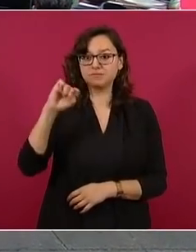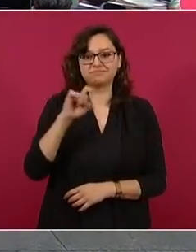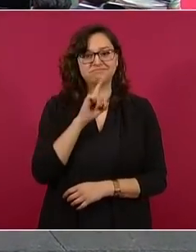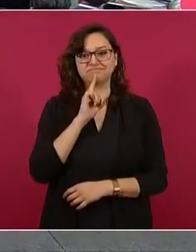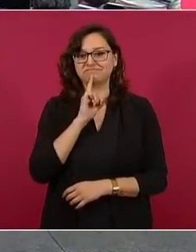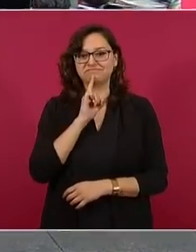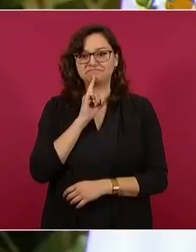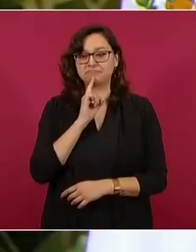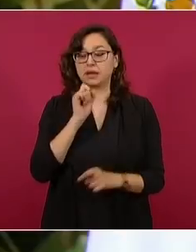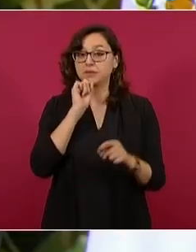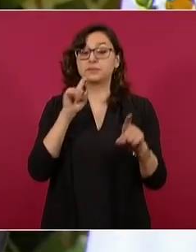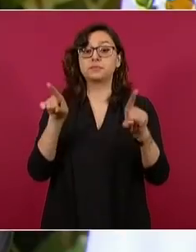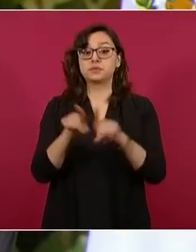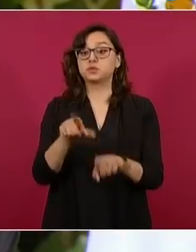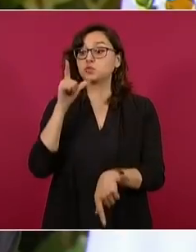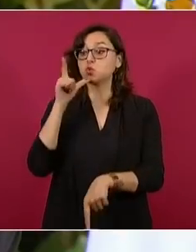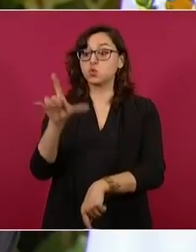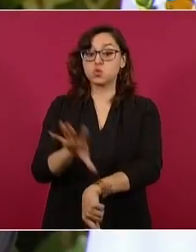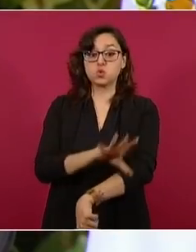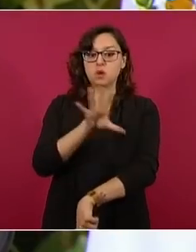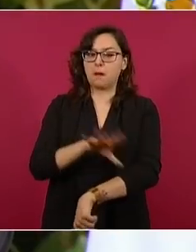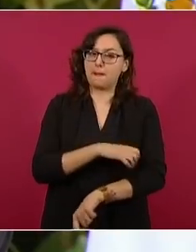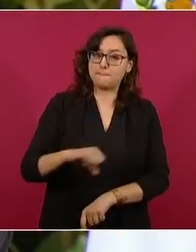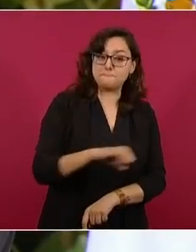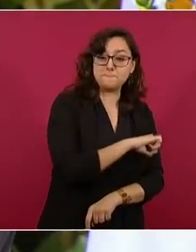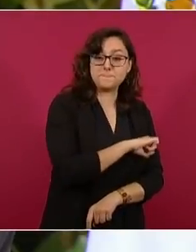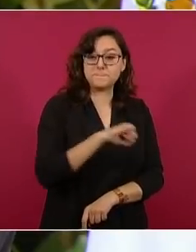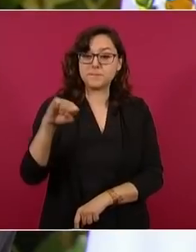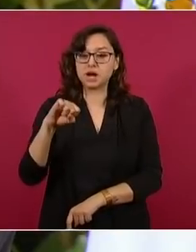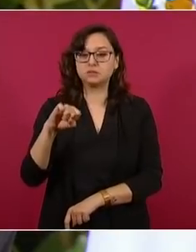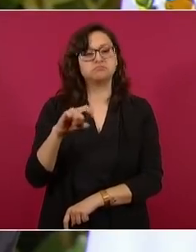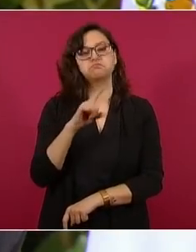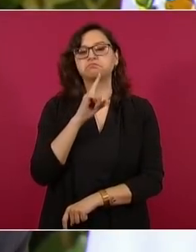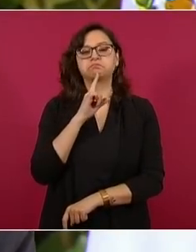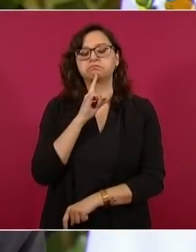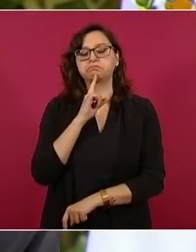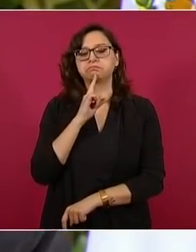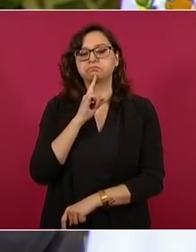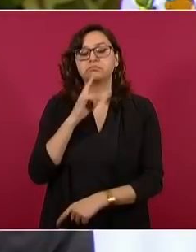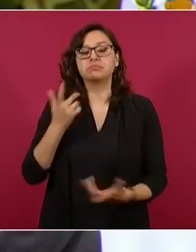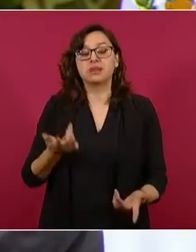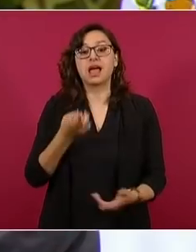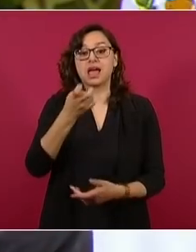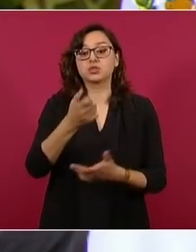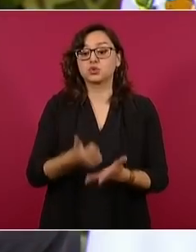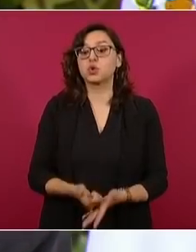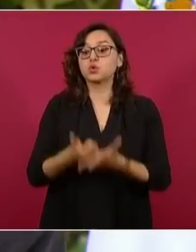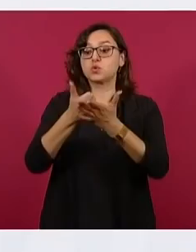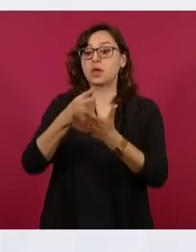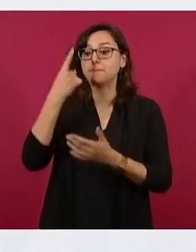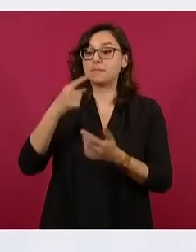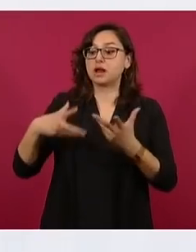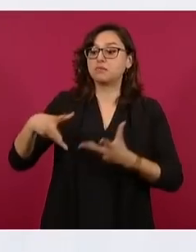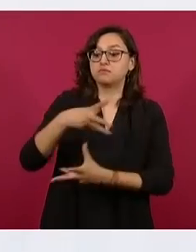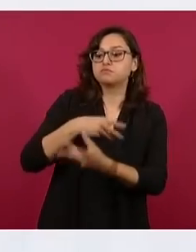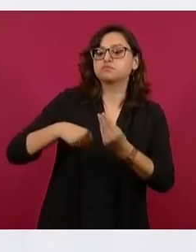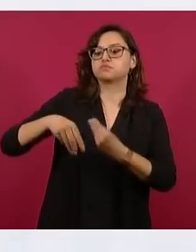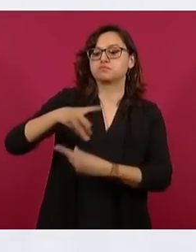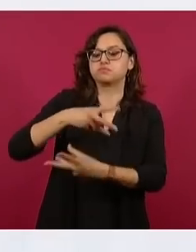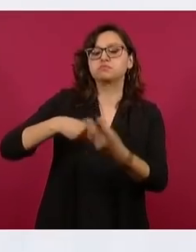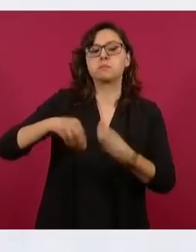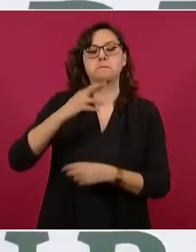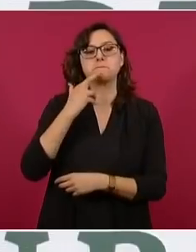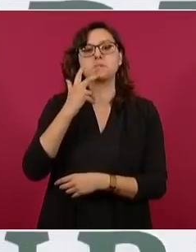a frenar la inflación, a fortalecer la economía popular y a garantizar el bienestar de los